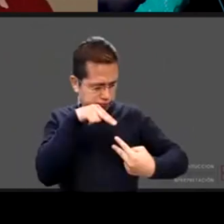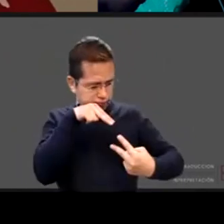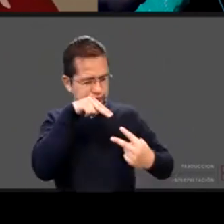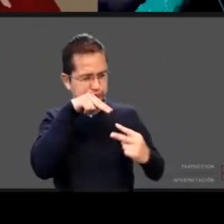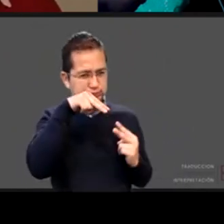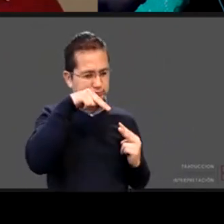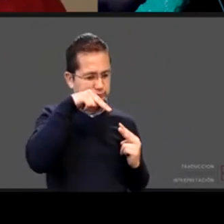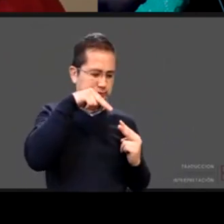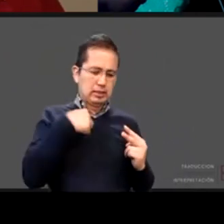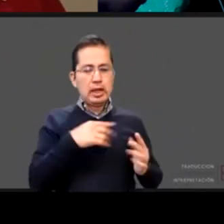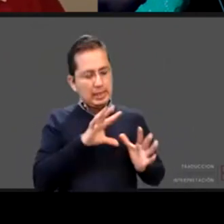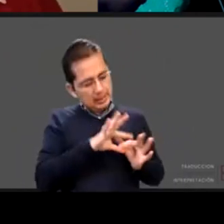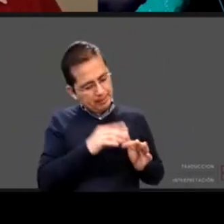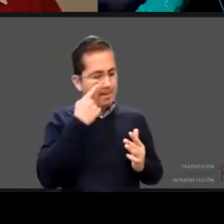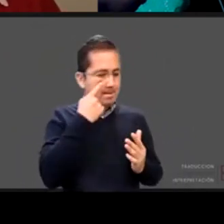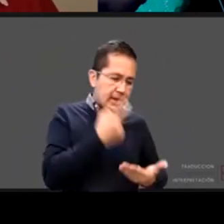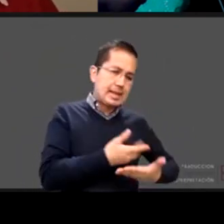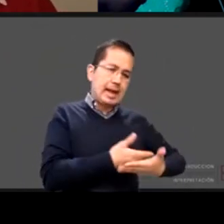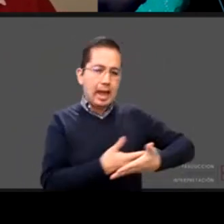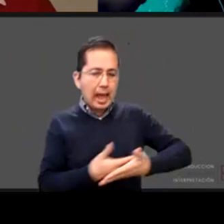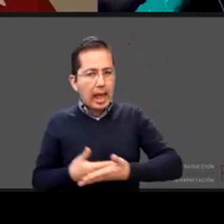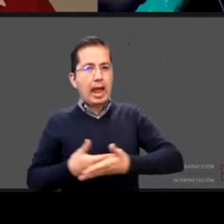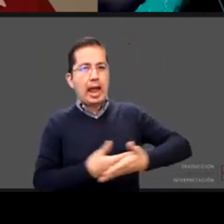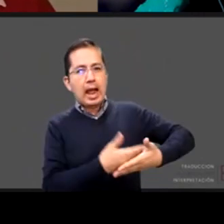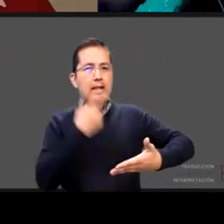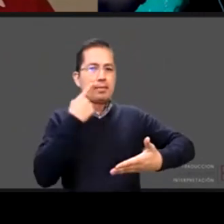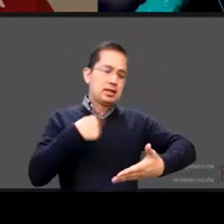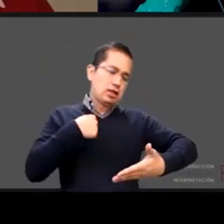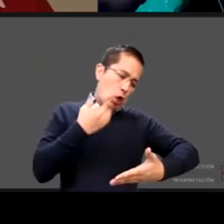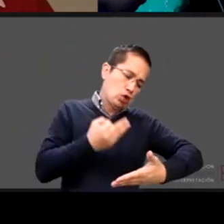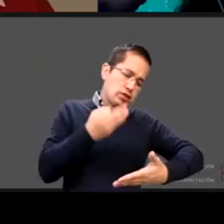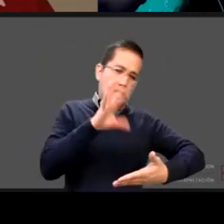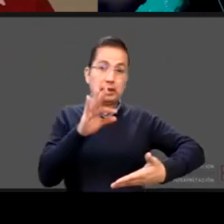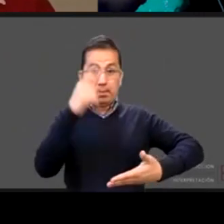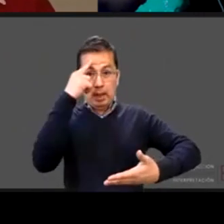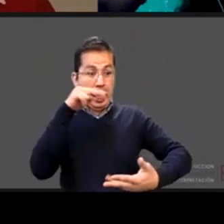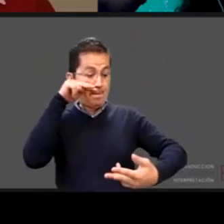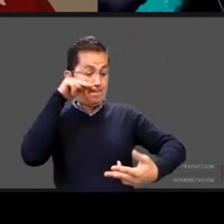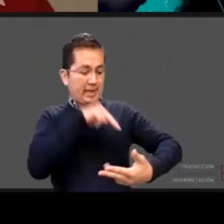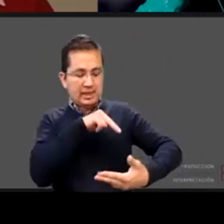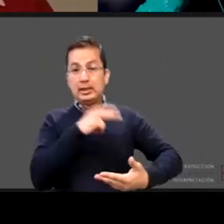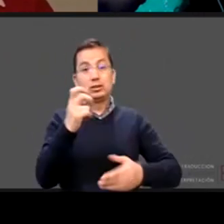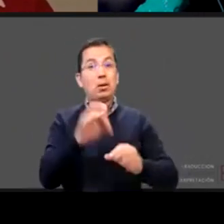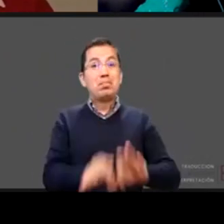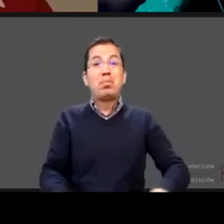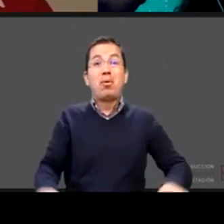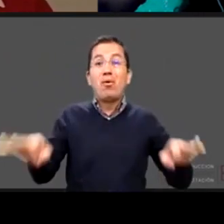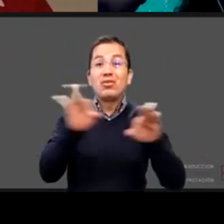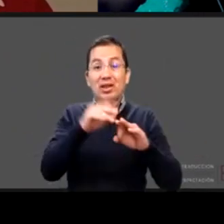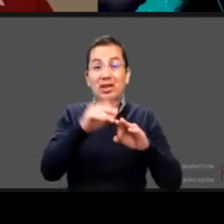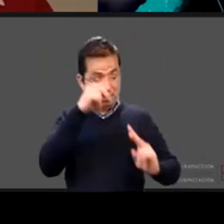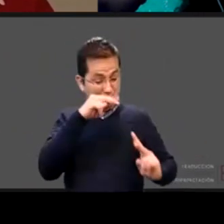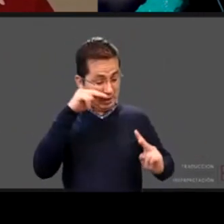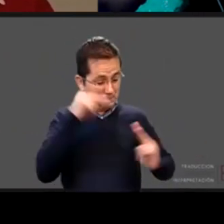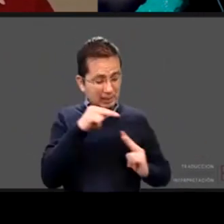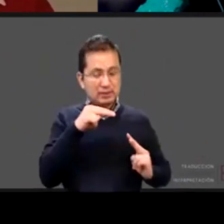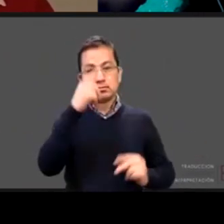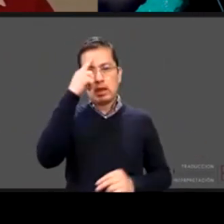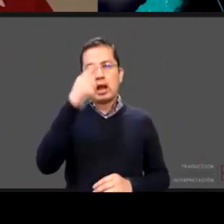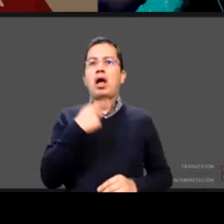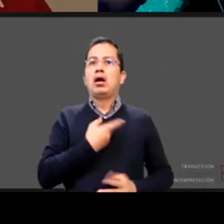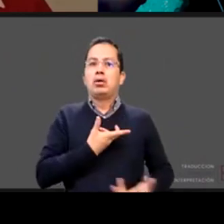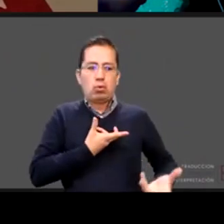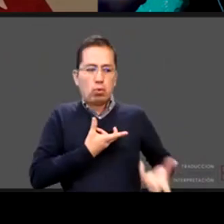Elisa y además con Malena y entonces le estoy viendo a los ojos y lo estoy incluyendo en la conversación y estoy favoreciendo esta